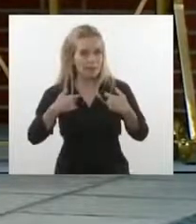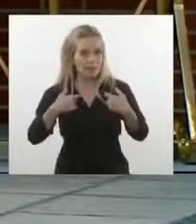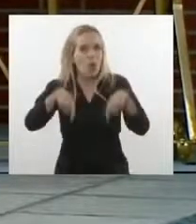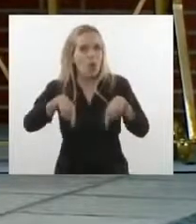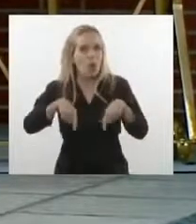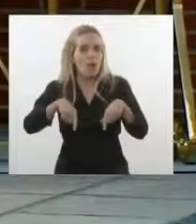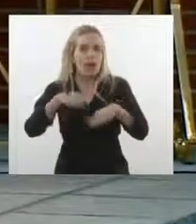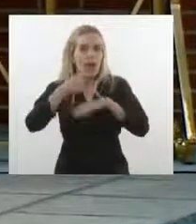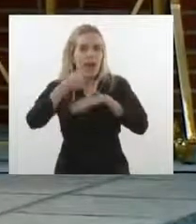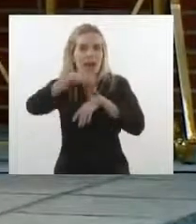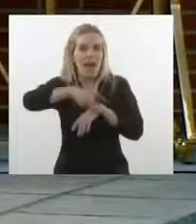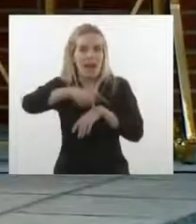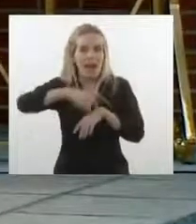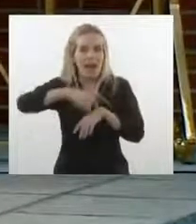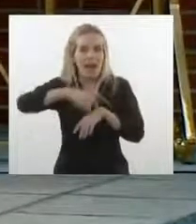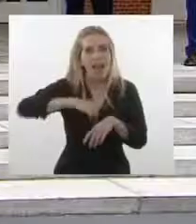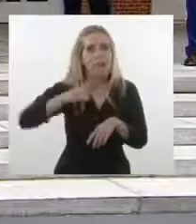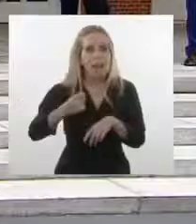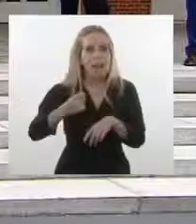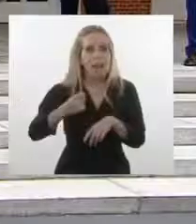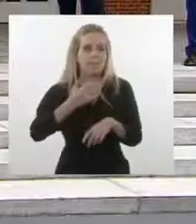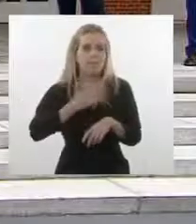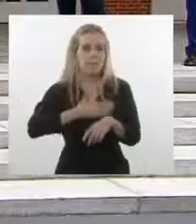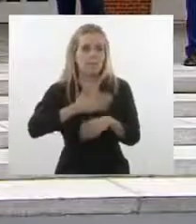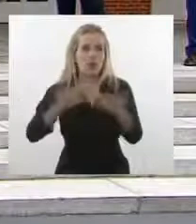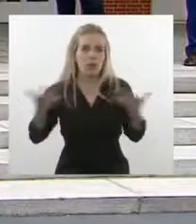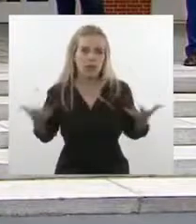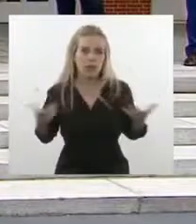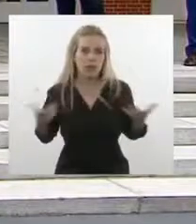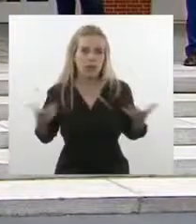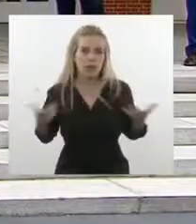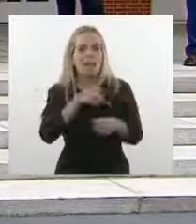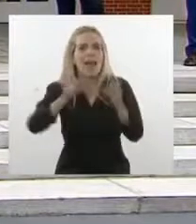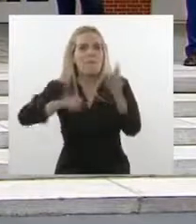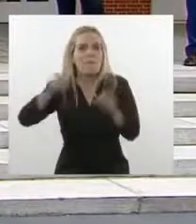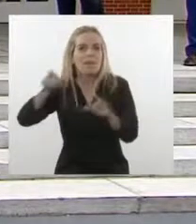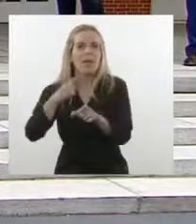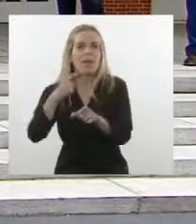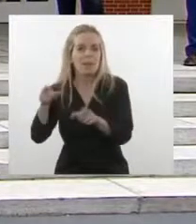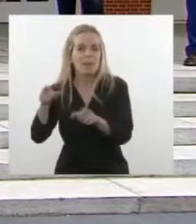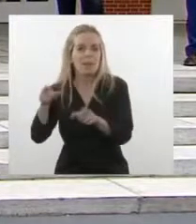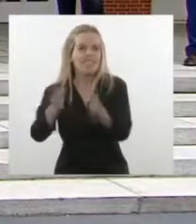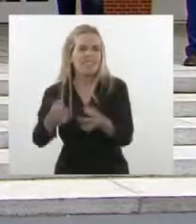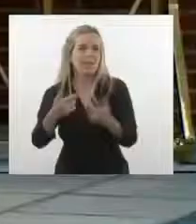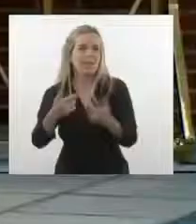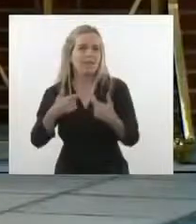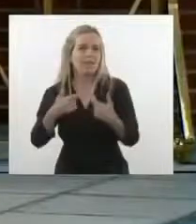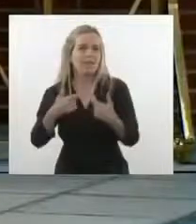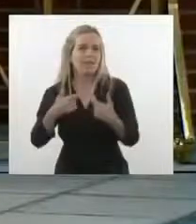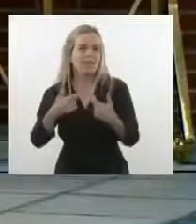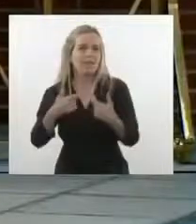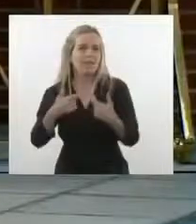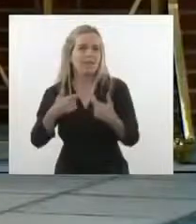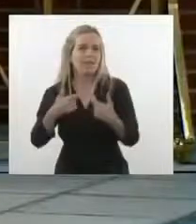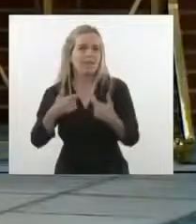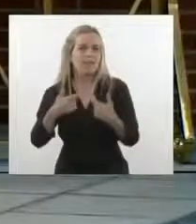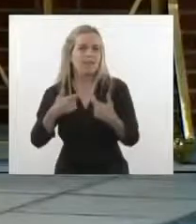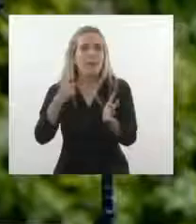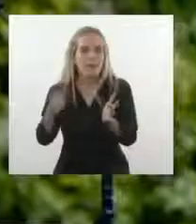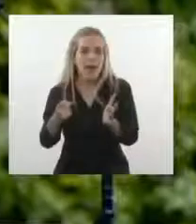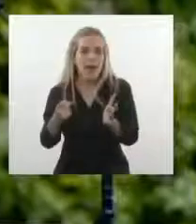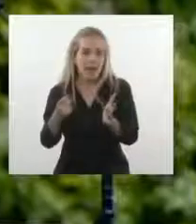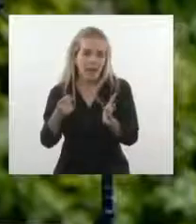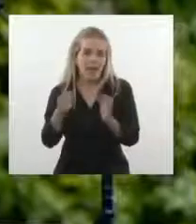es una enorme alegría. Saben bien los españoles cuánto quiero este país. Y es muy conocido